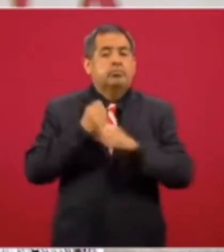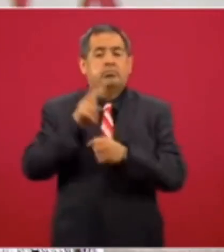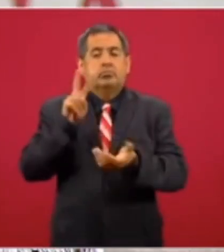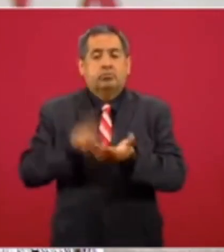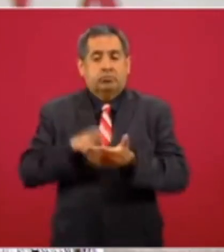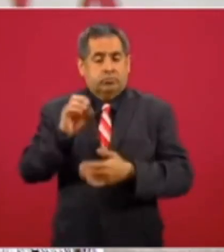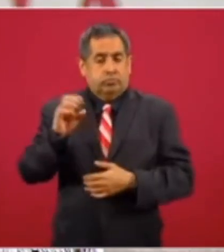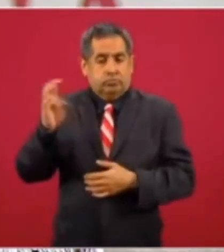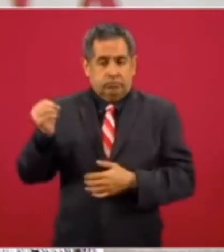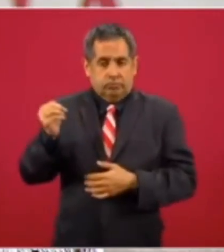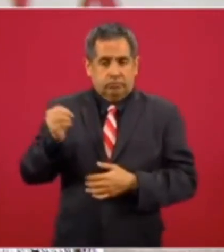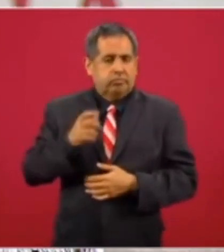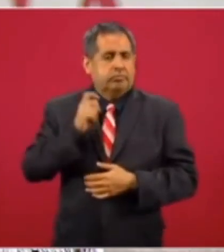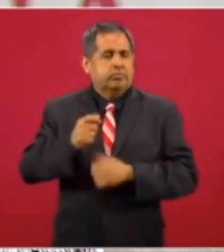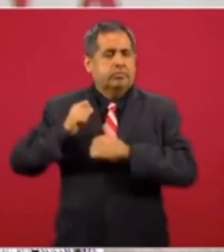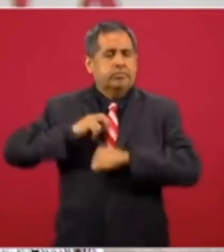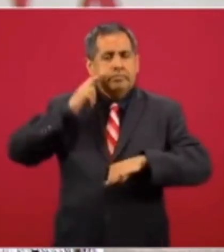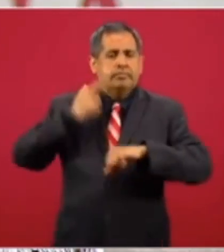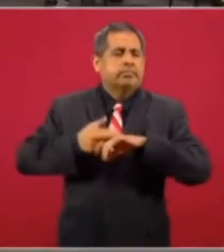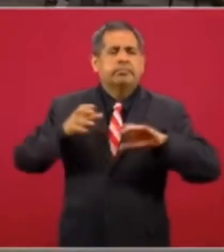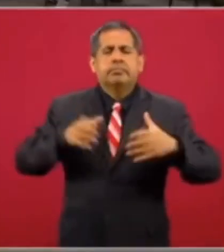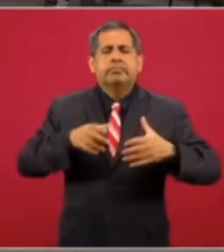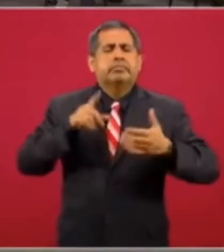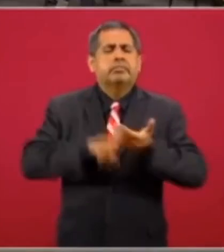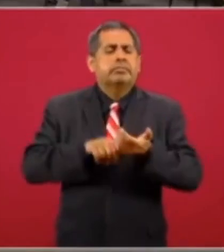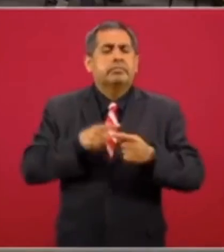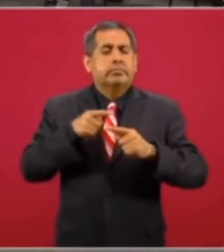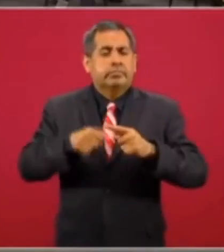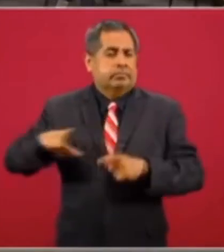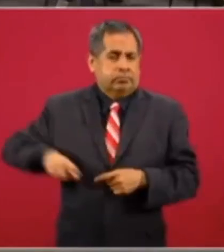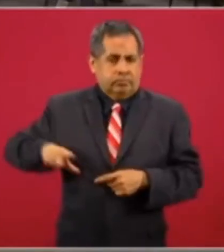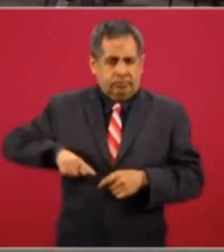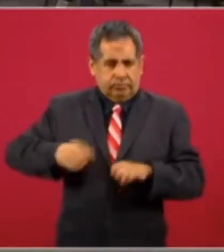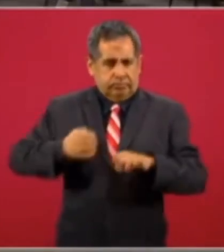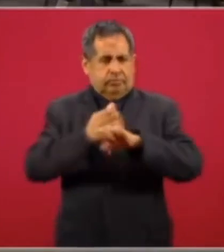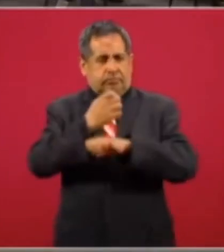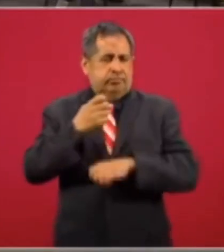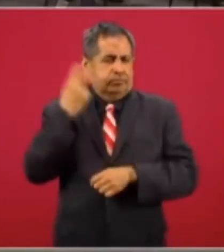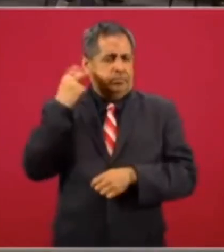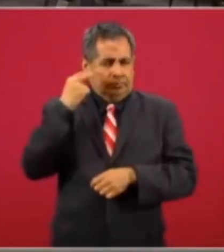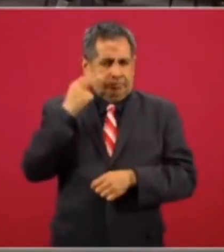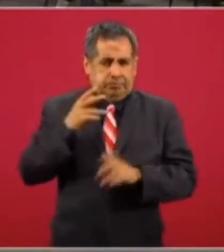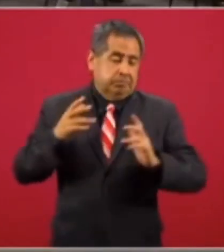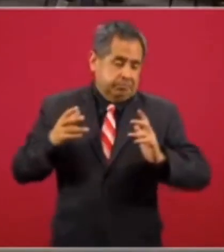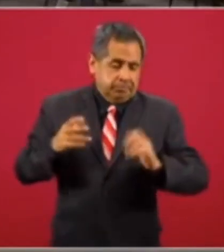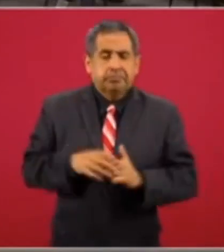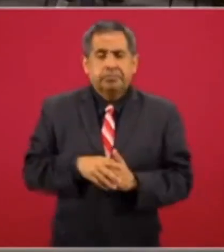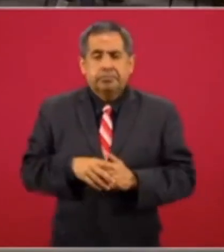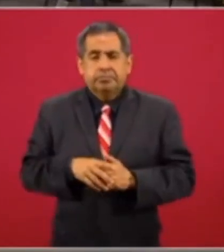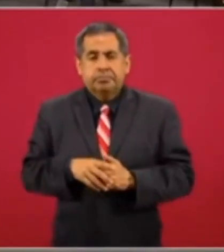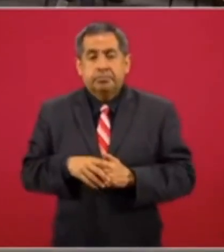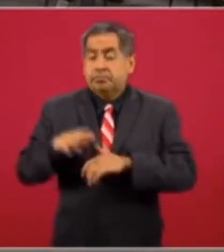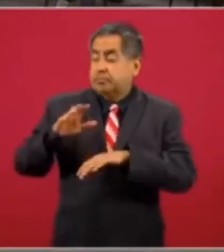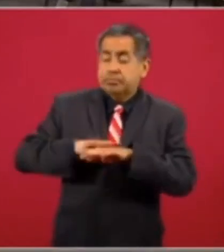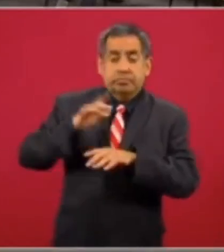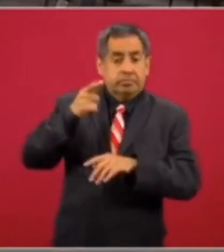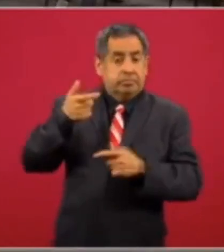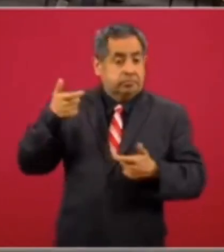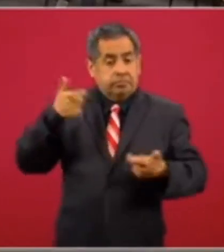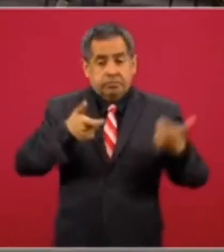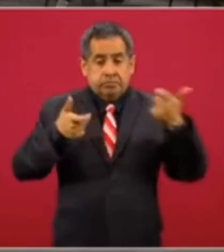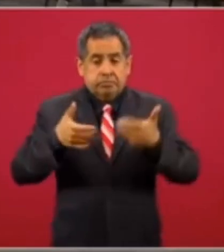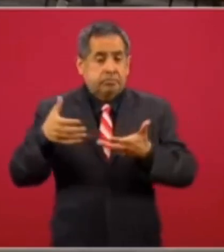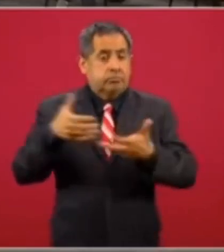la unidad ejecutora fue el gobierno del estado a pesar de que la aportación mayoritaria